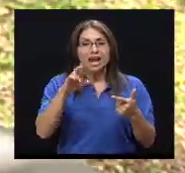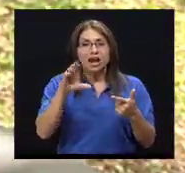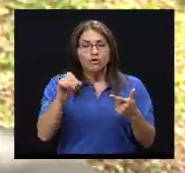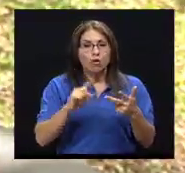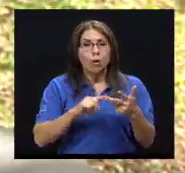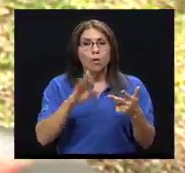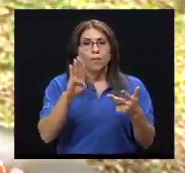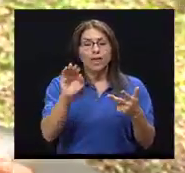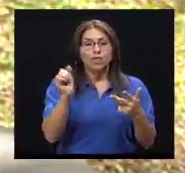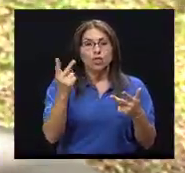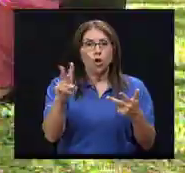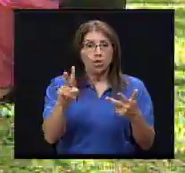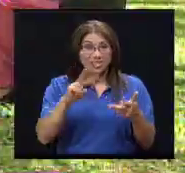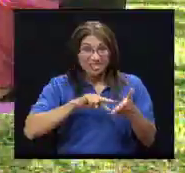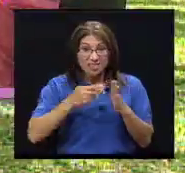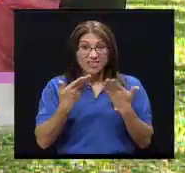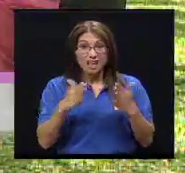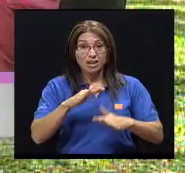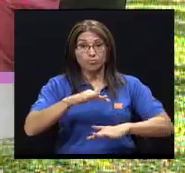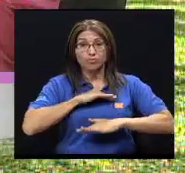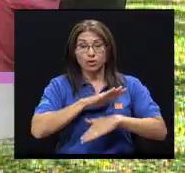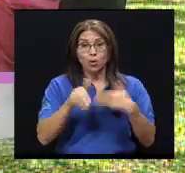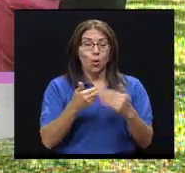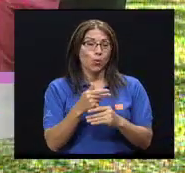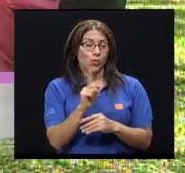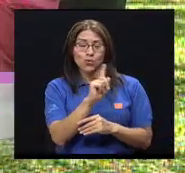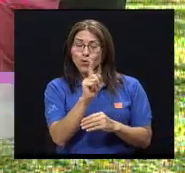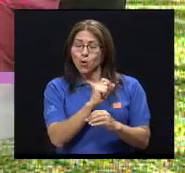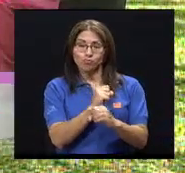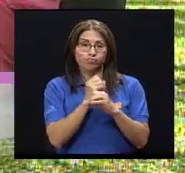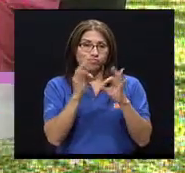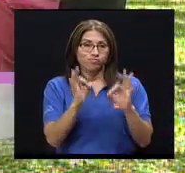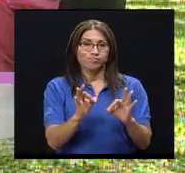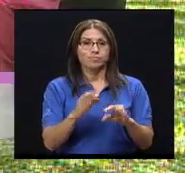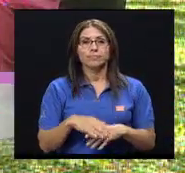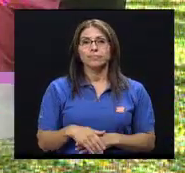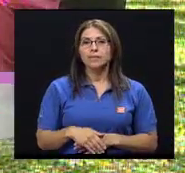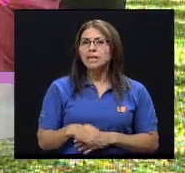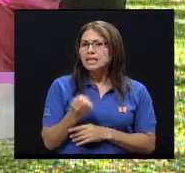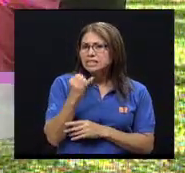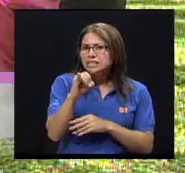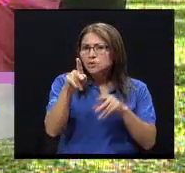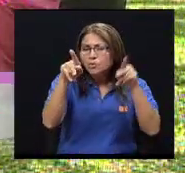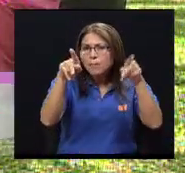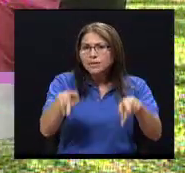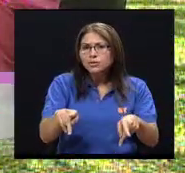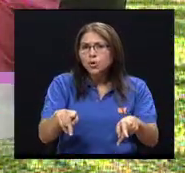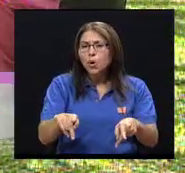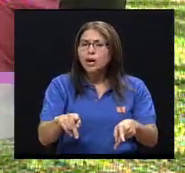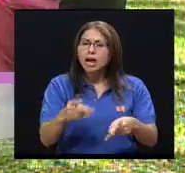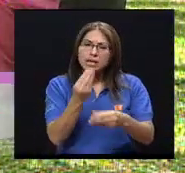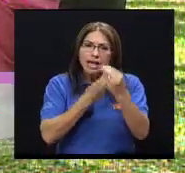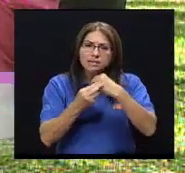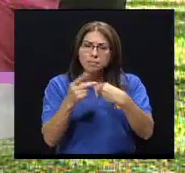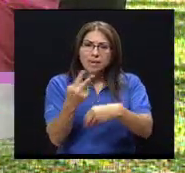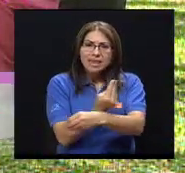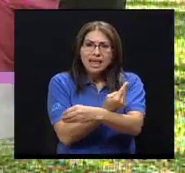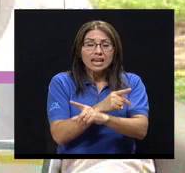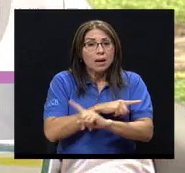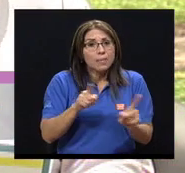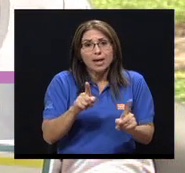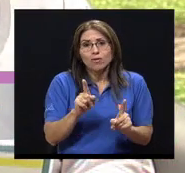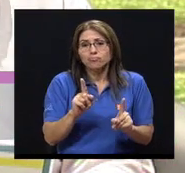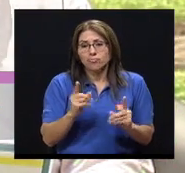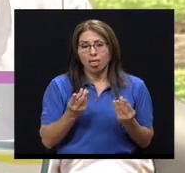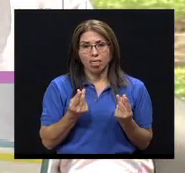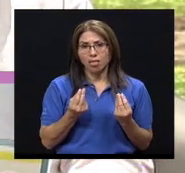necesito. Si una persona es vegetariana, por así decirlo, y no tiene los medios para consultar a un especialista,